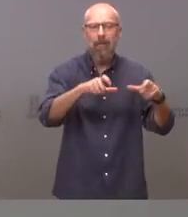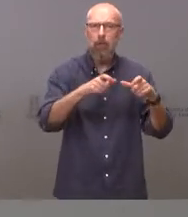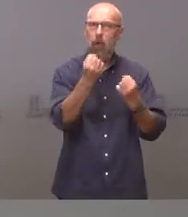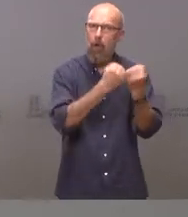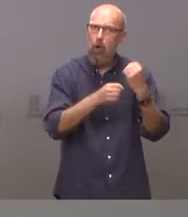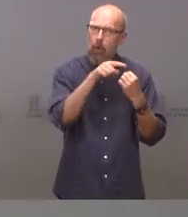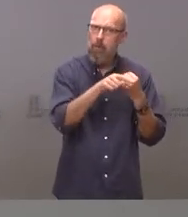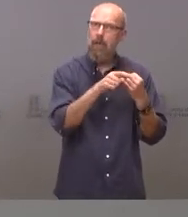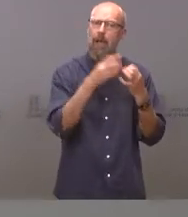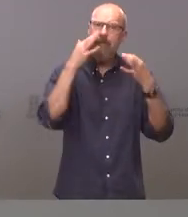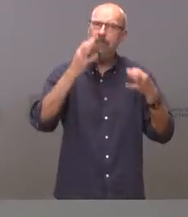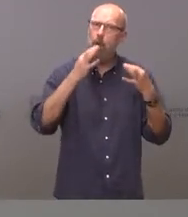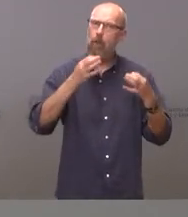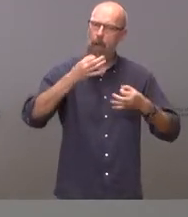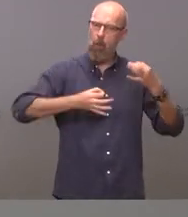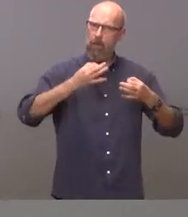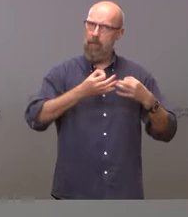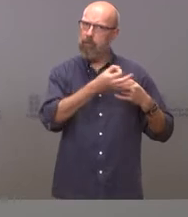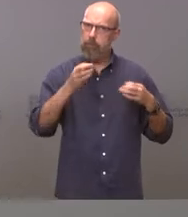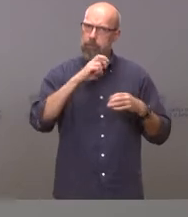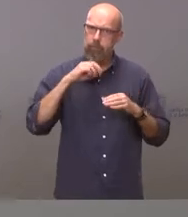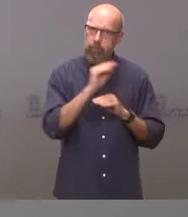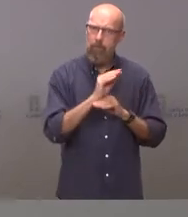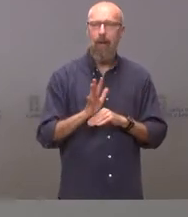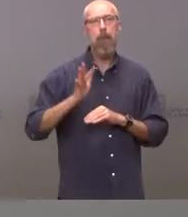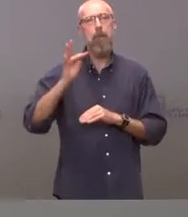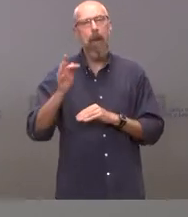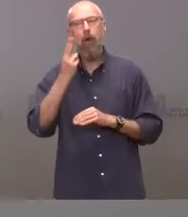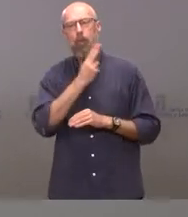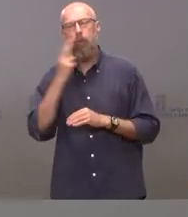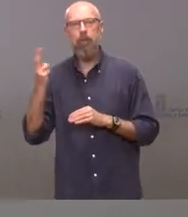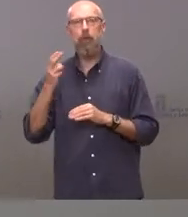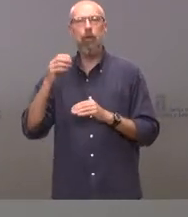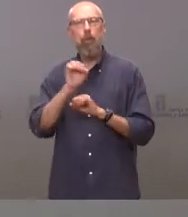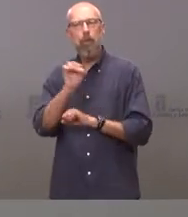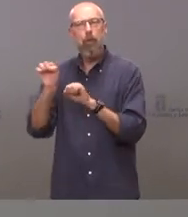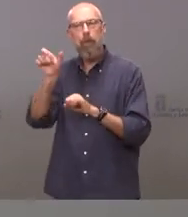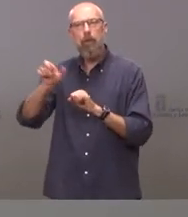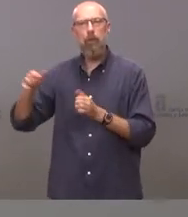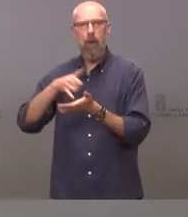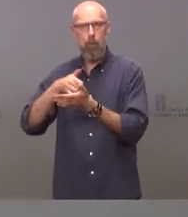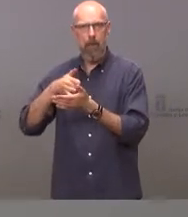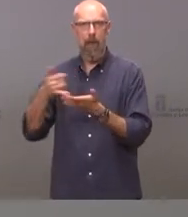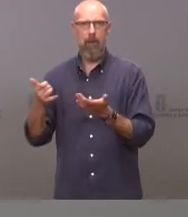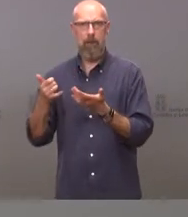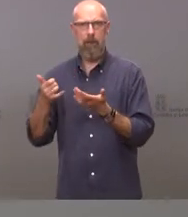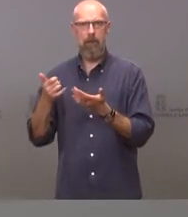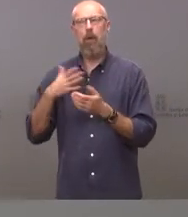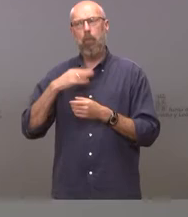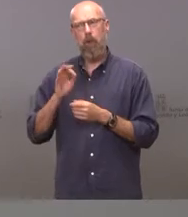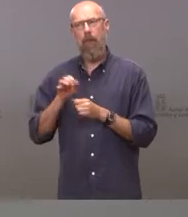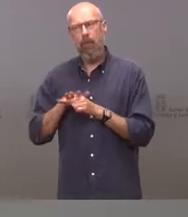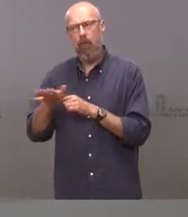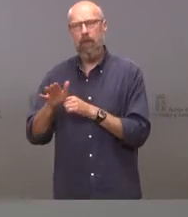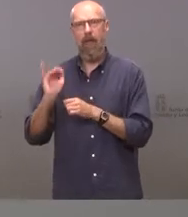con el firme compromiso de proteger a las personas más vulnerables y que puedan ser susceptibles de daños derivados de